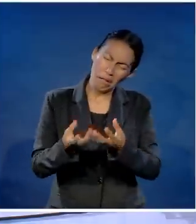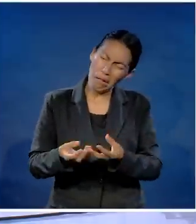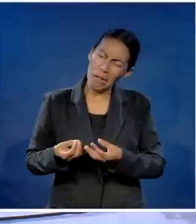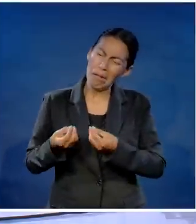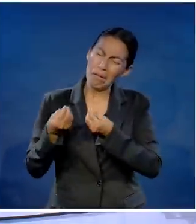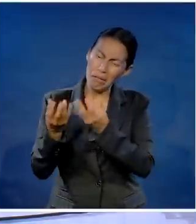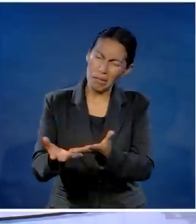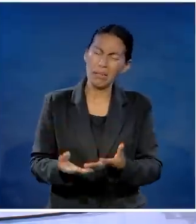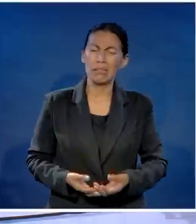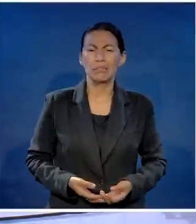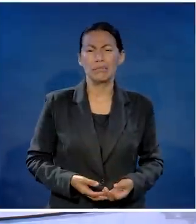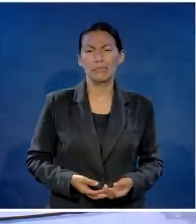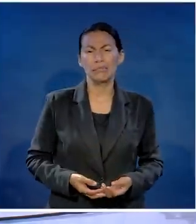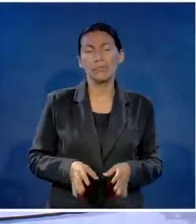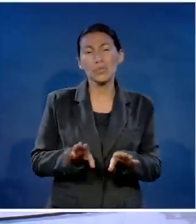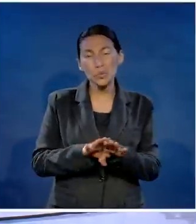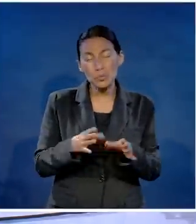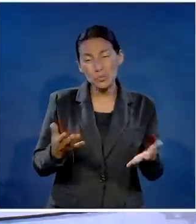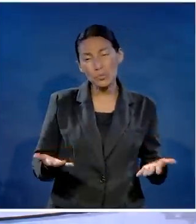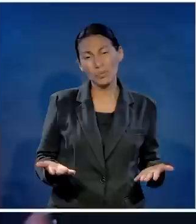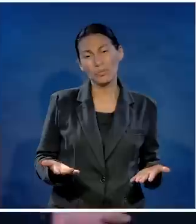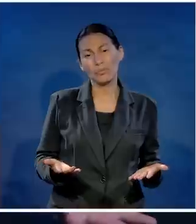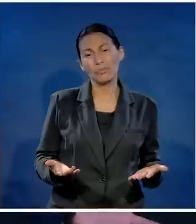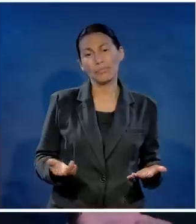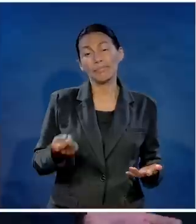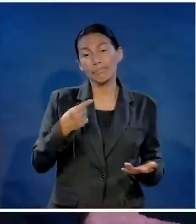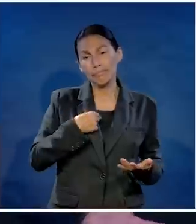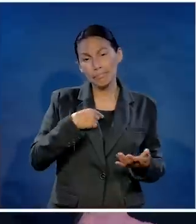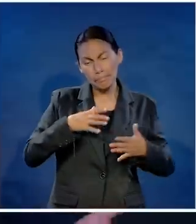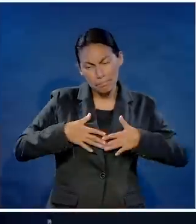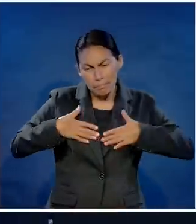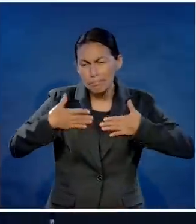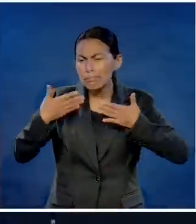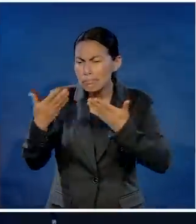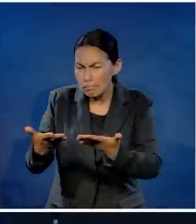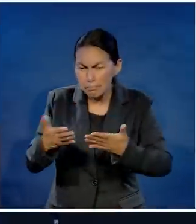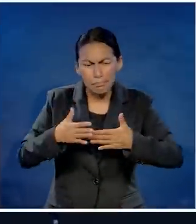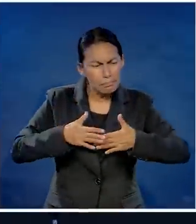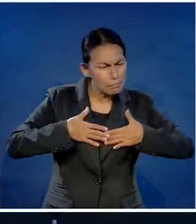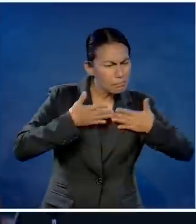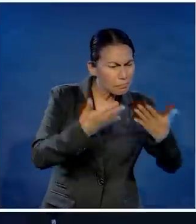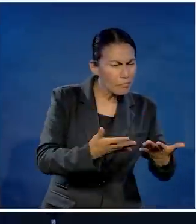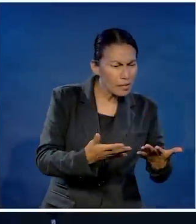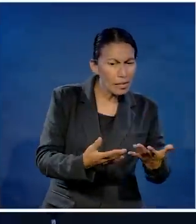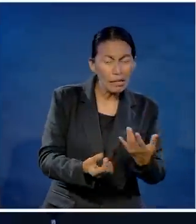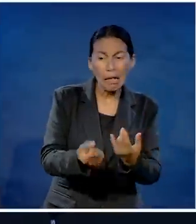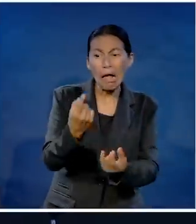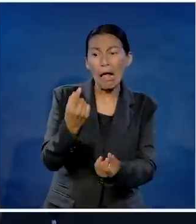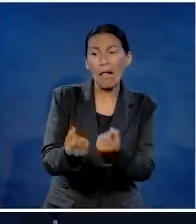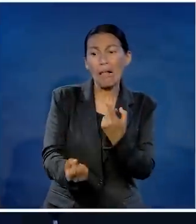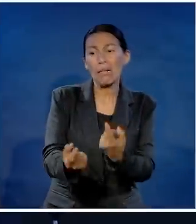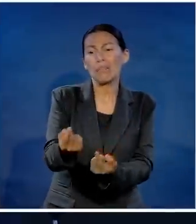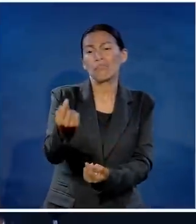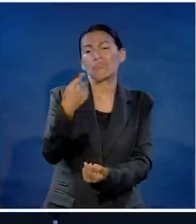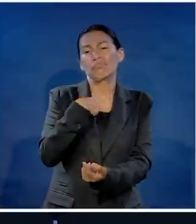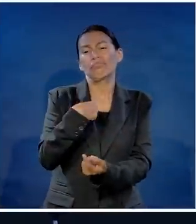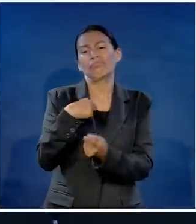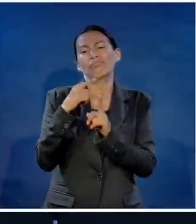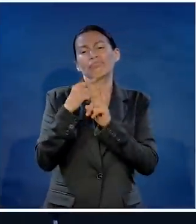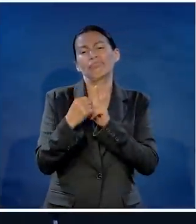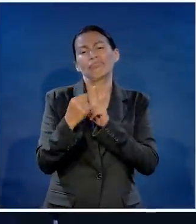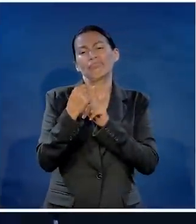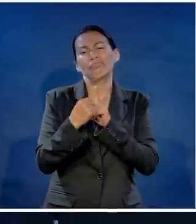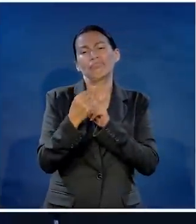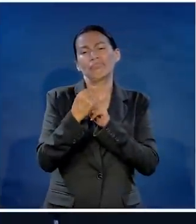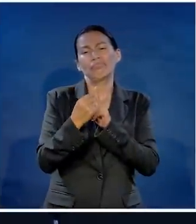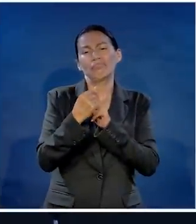Quizá alguien ya lo está pensando o alguien más está pensando pastor, yo he sido confiable pero por ser confiable muchos se han